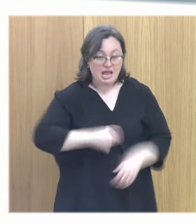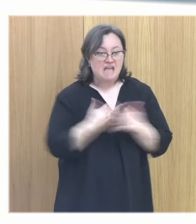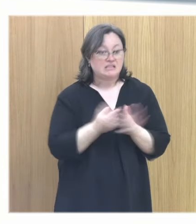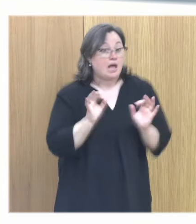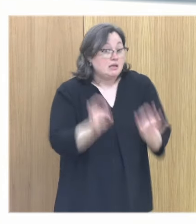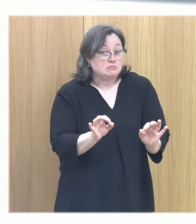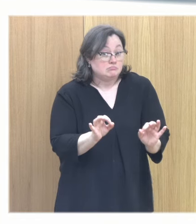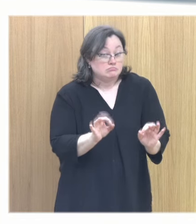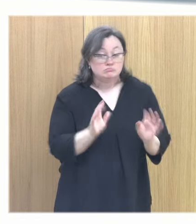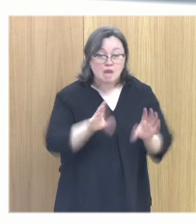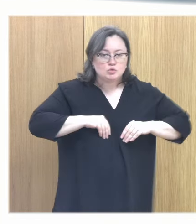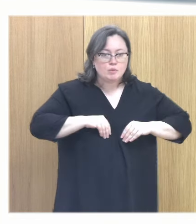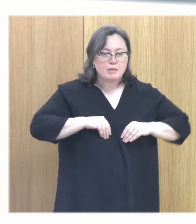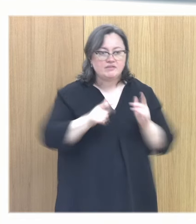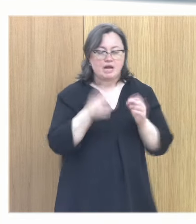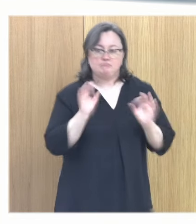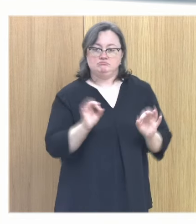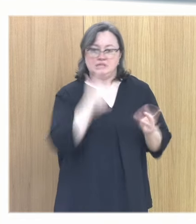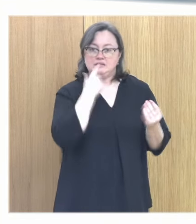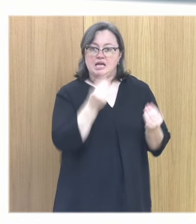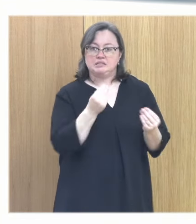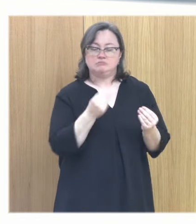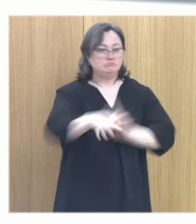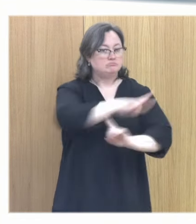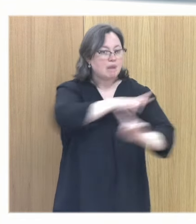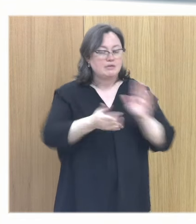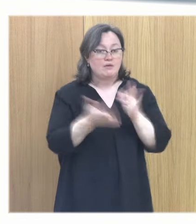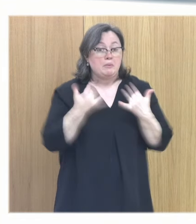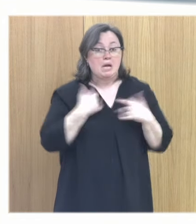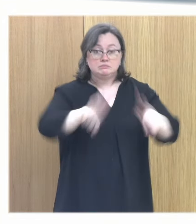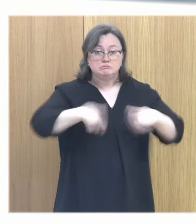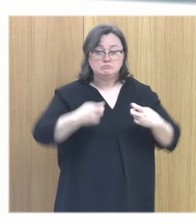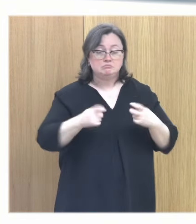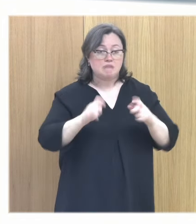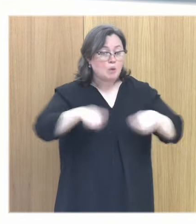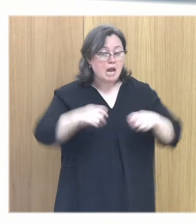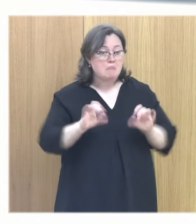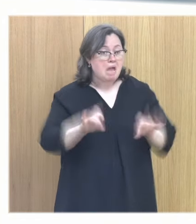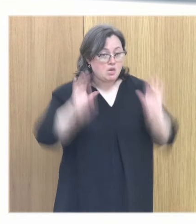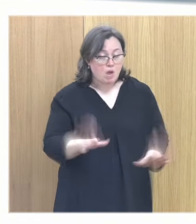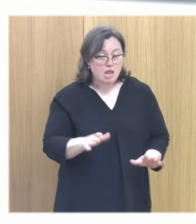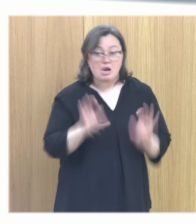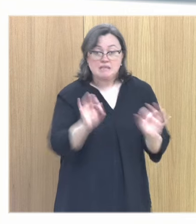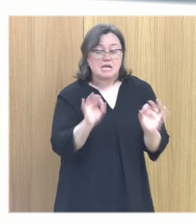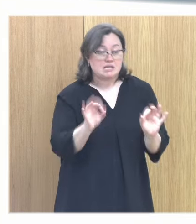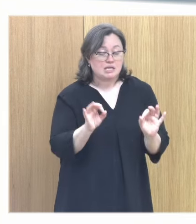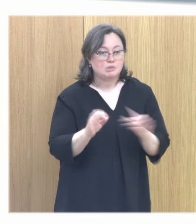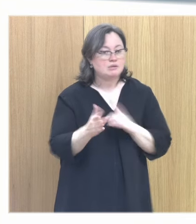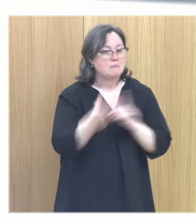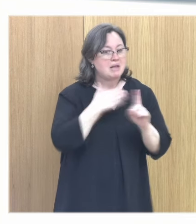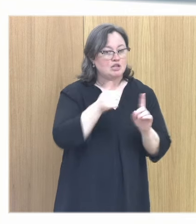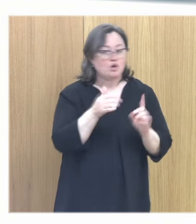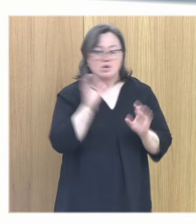hecho. Es como teníamos la sensación como de que se generaba como por ciencia infusa, como si siempre hubiera estado ahí. Pues el maltrato es lo mismo.